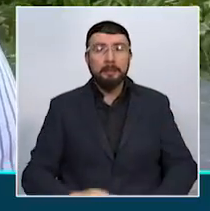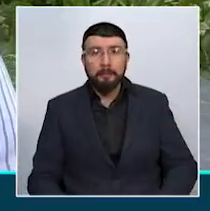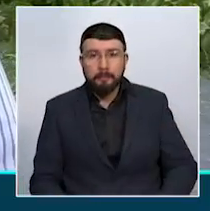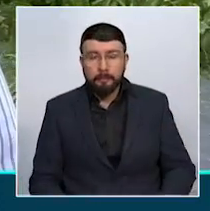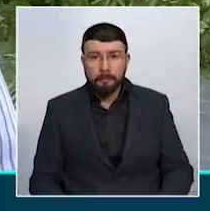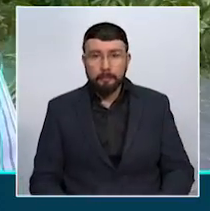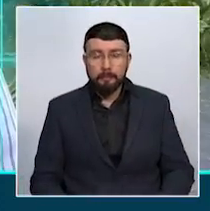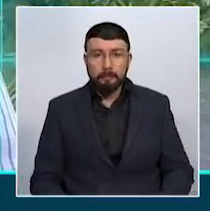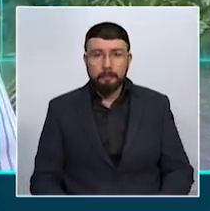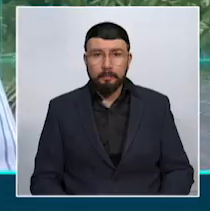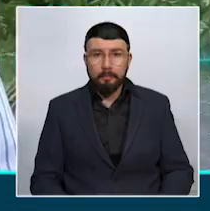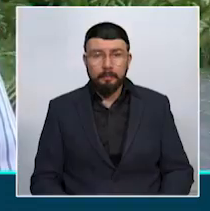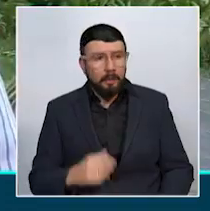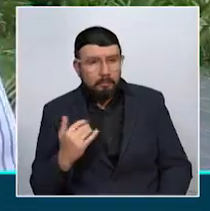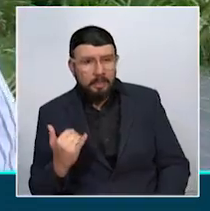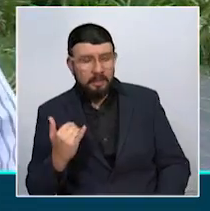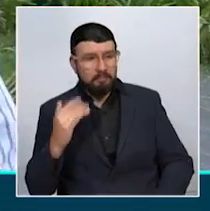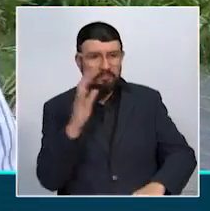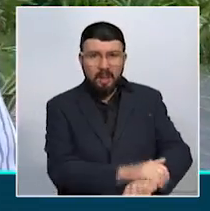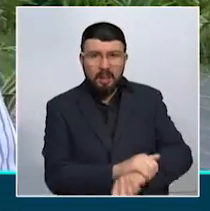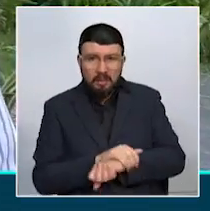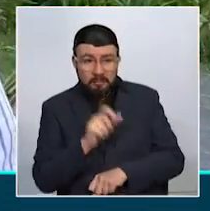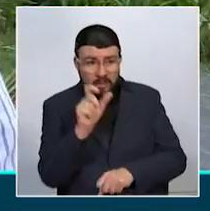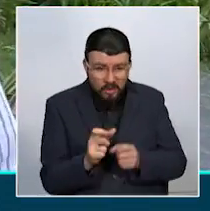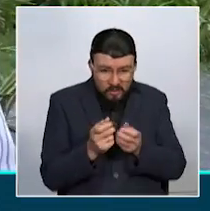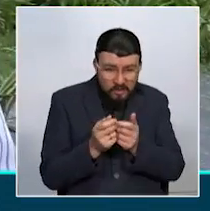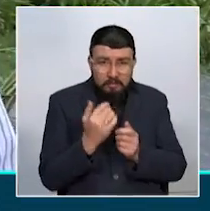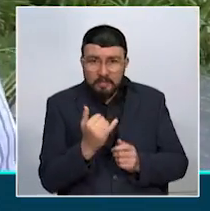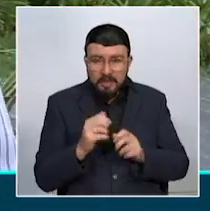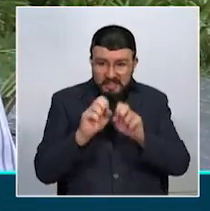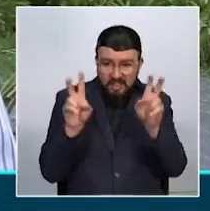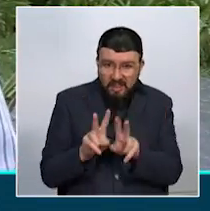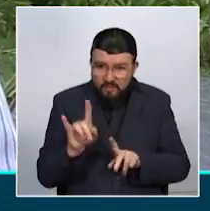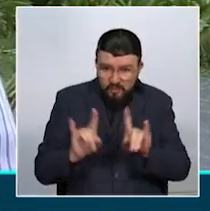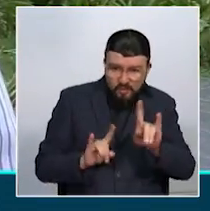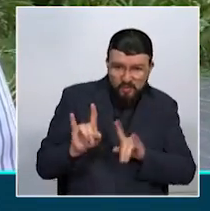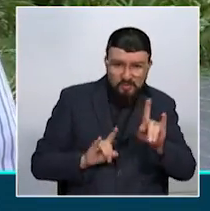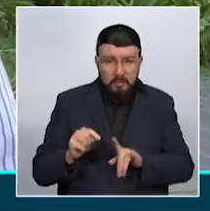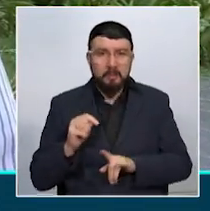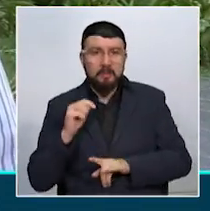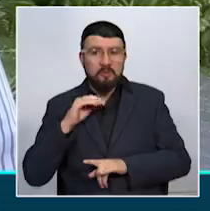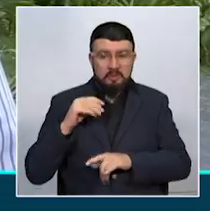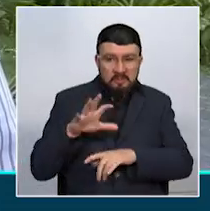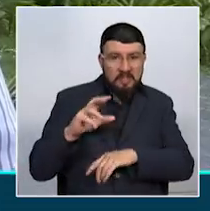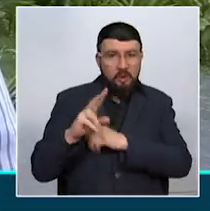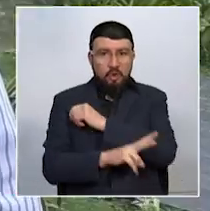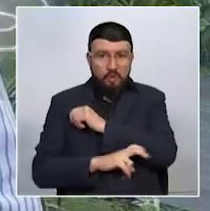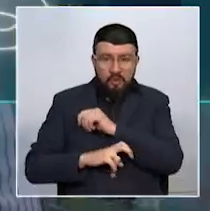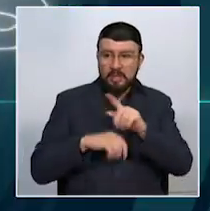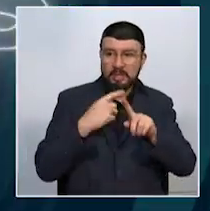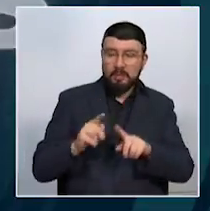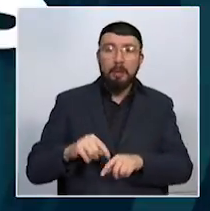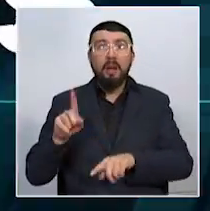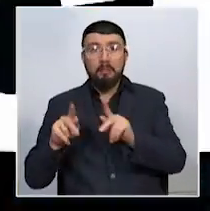En Armenia, Fiscalía capturó al hacker que está detrás de una operación de estafa en la cual incluso han caído altos funcionarios del ejército.